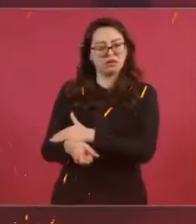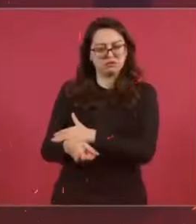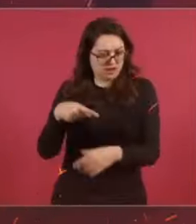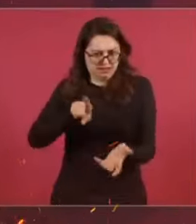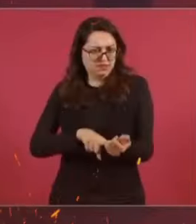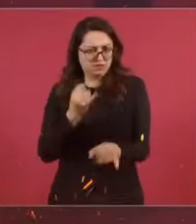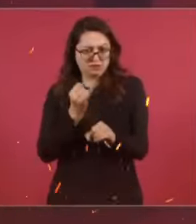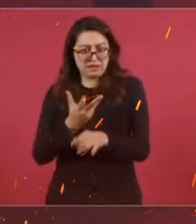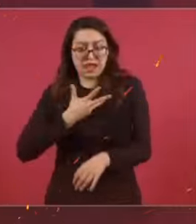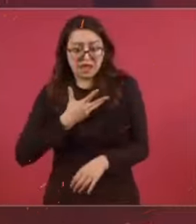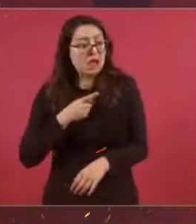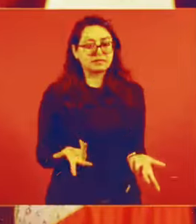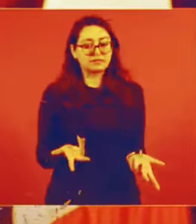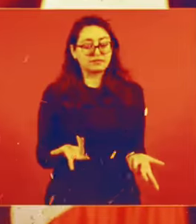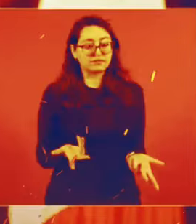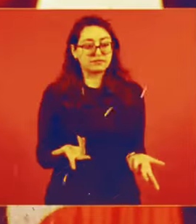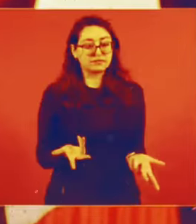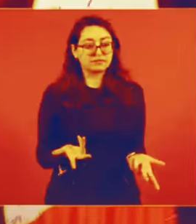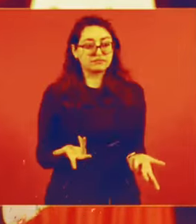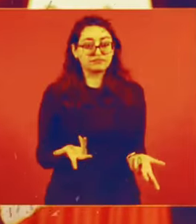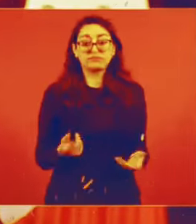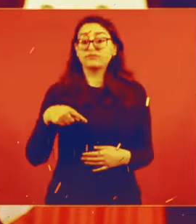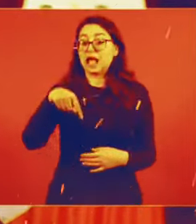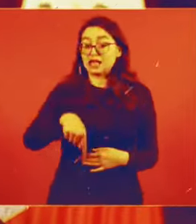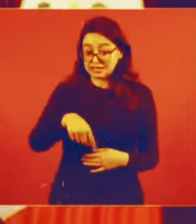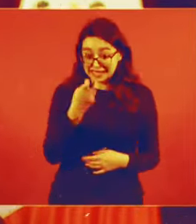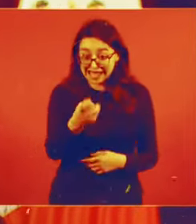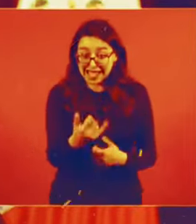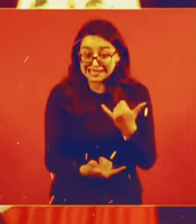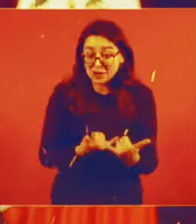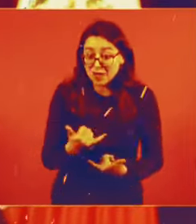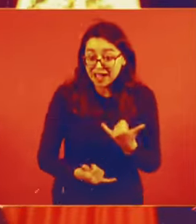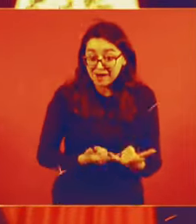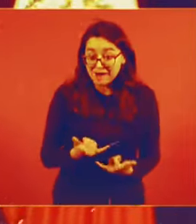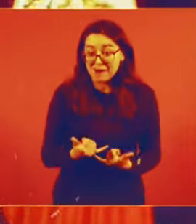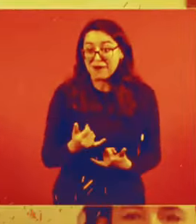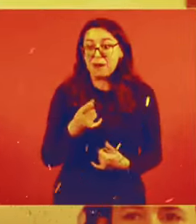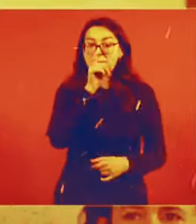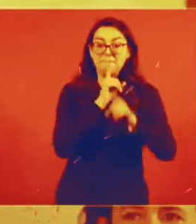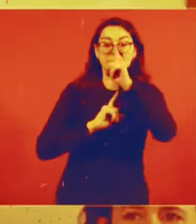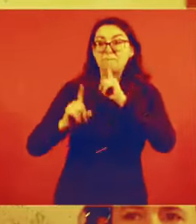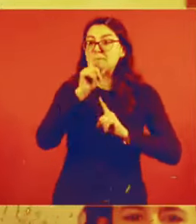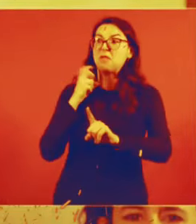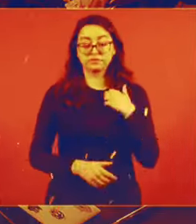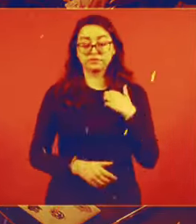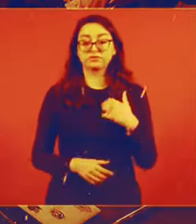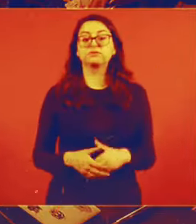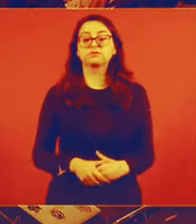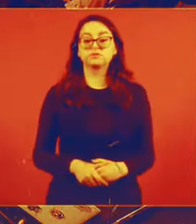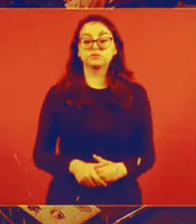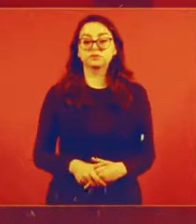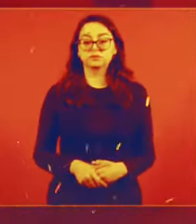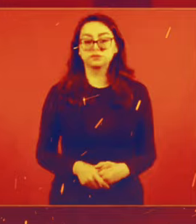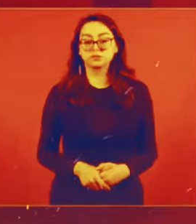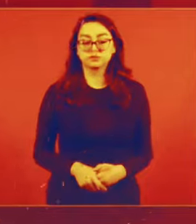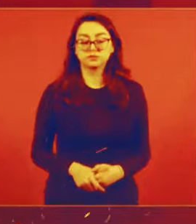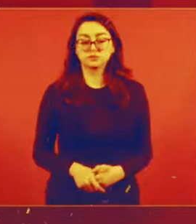mis hijos? Eso no lo ven ustedes. No se puede insultar, no se puede calumniar al presidente de México. Si ustedes